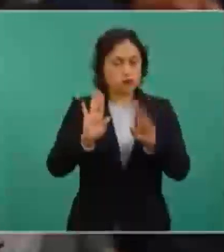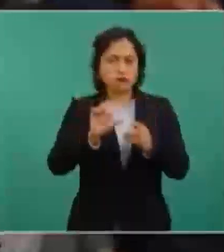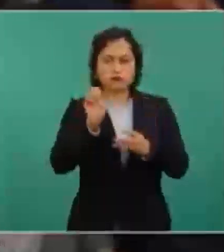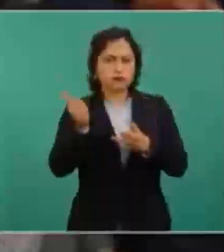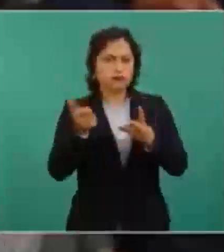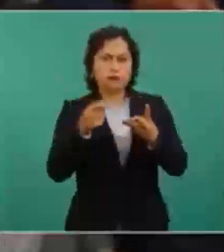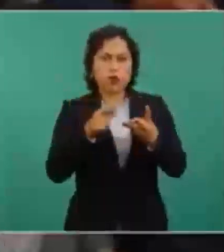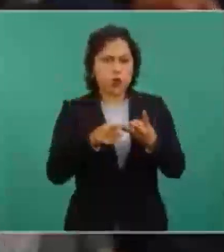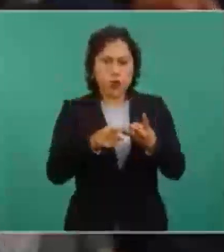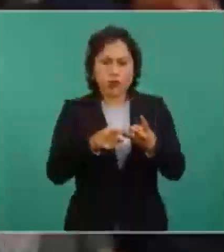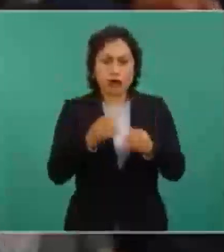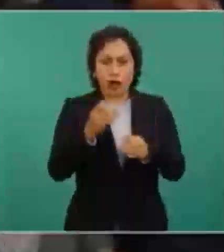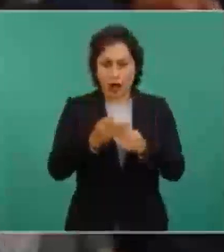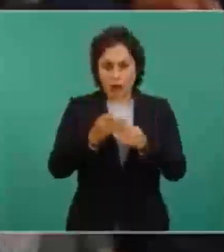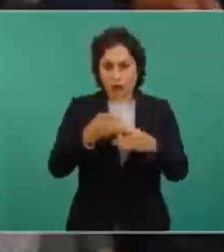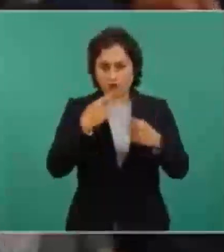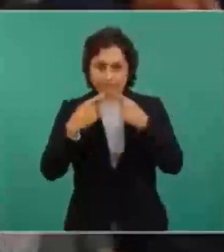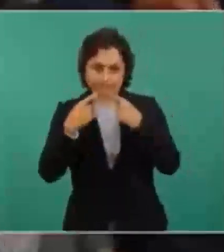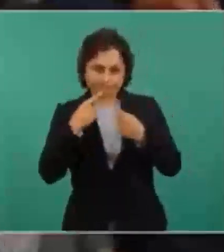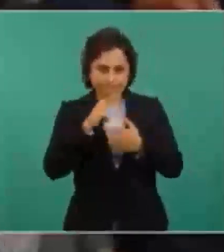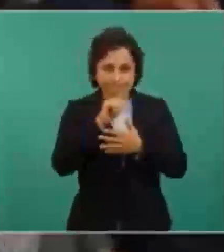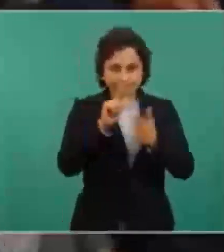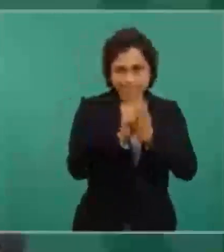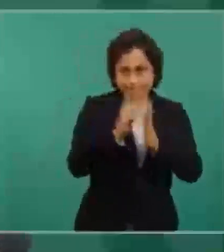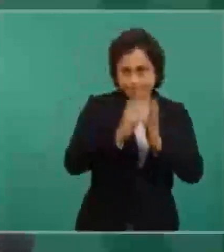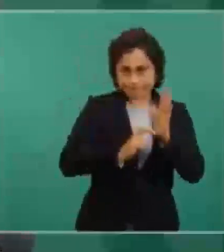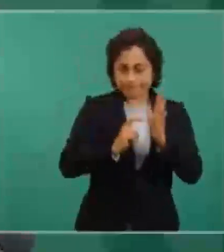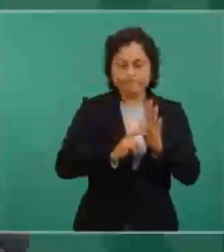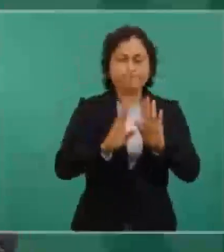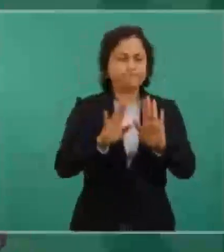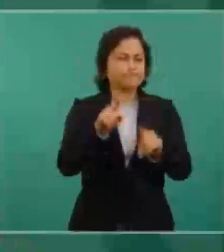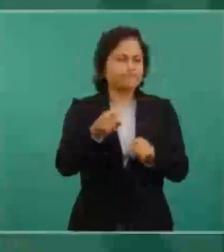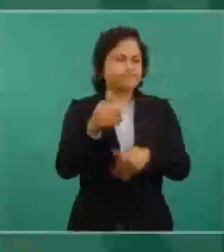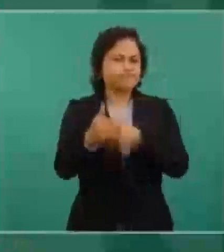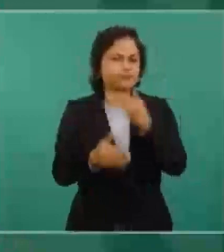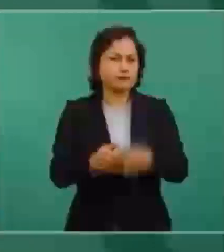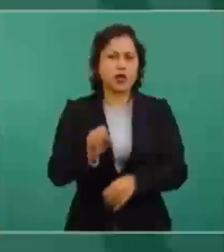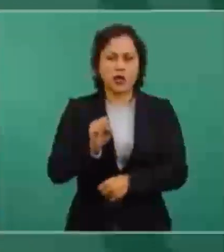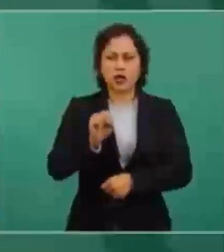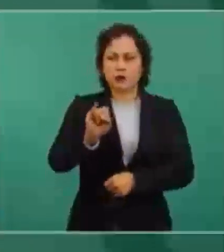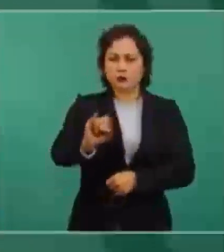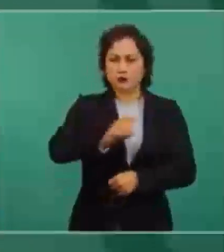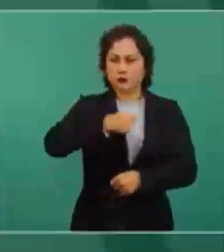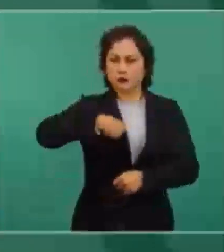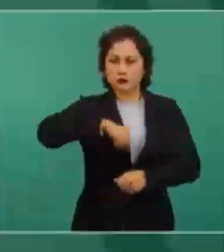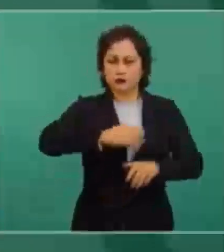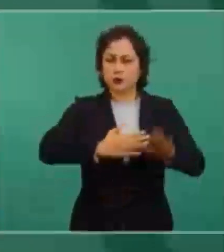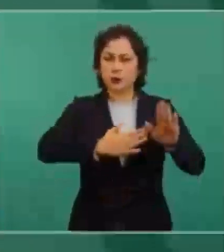debate sobre la reforma energética. Tenemos el compromiso de no aumentar el precio de la luz.